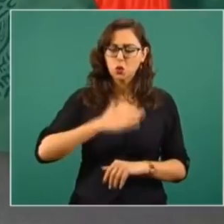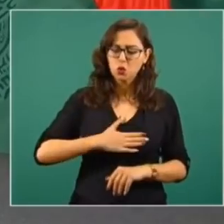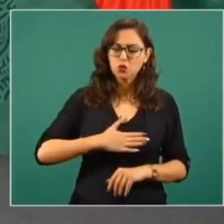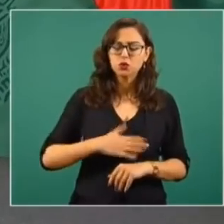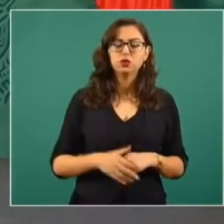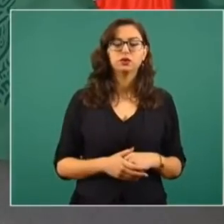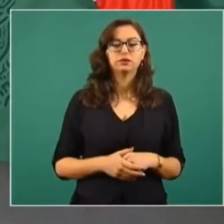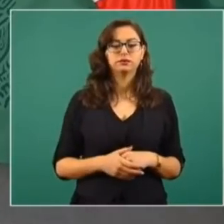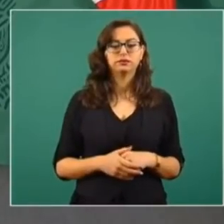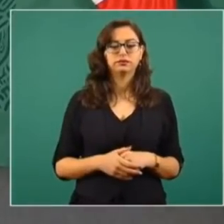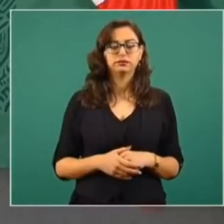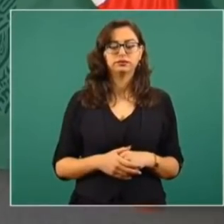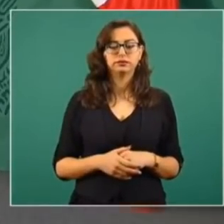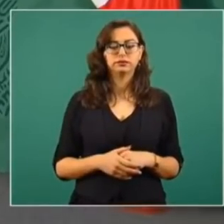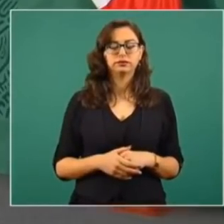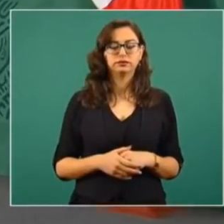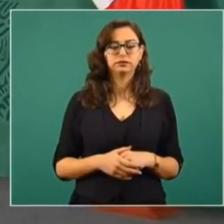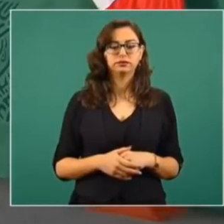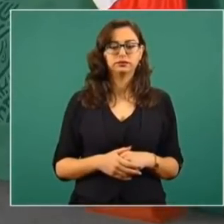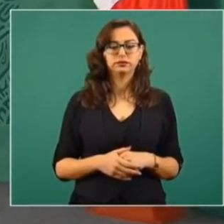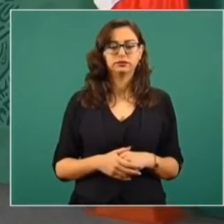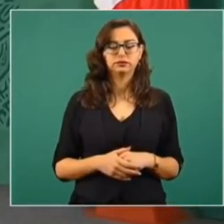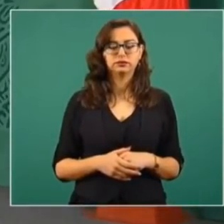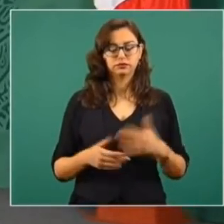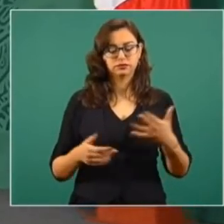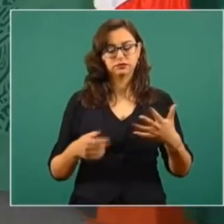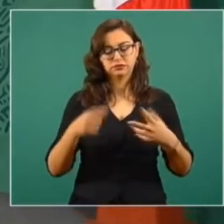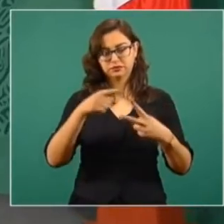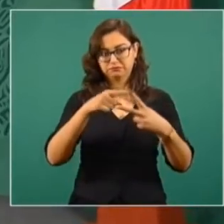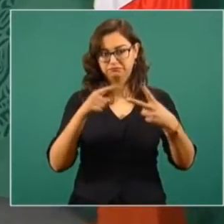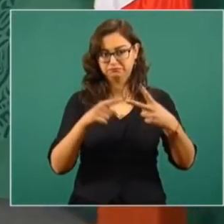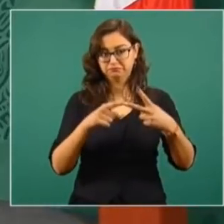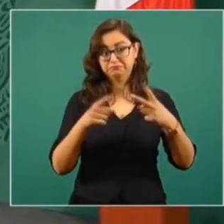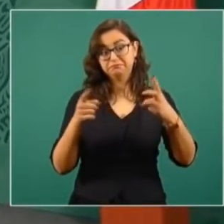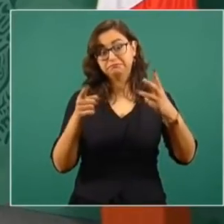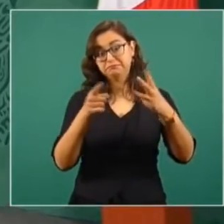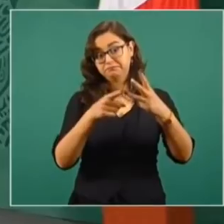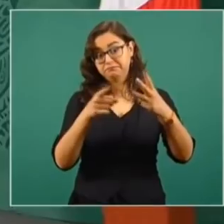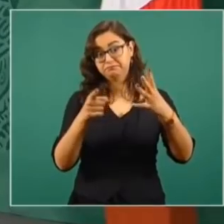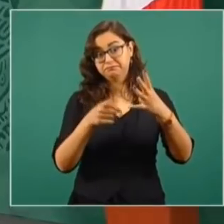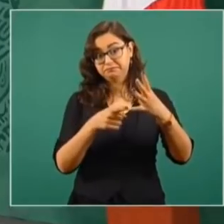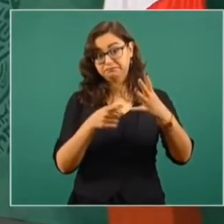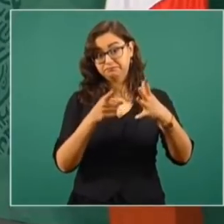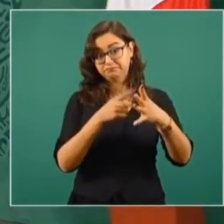Y cuatro, de carácter económico,